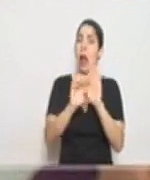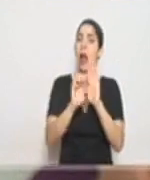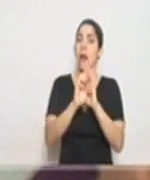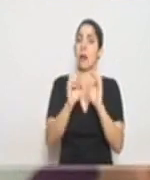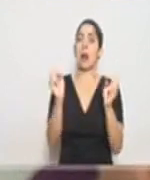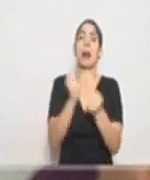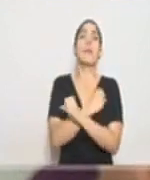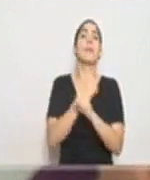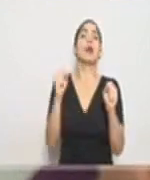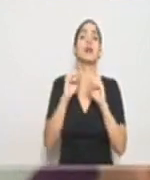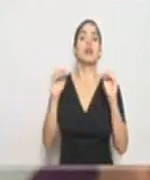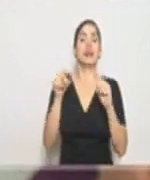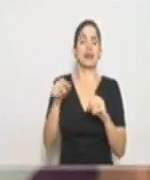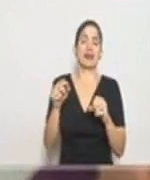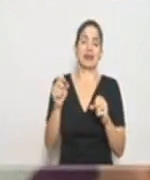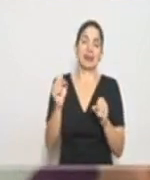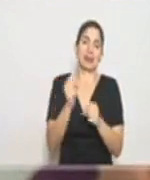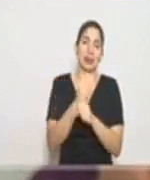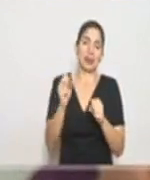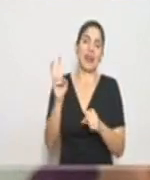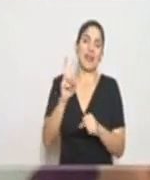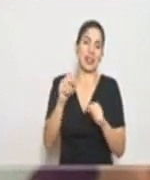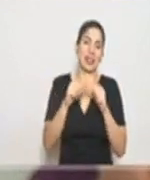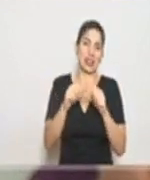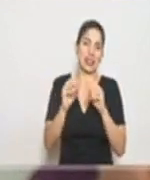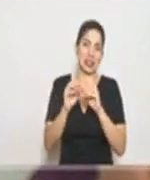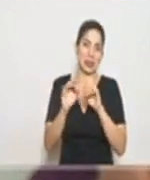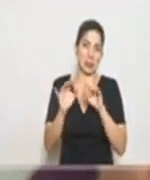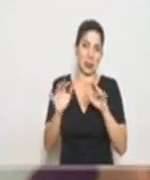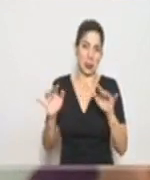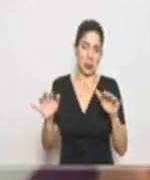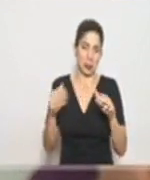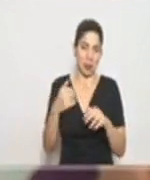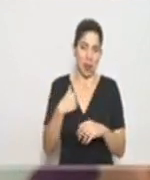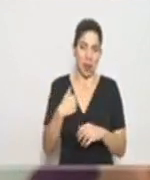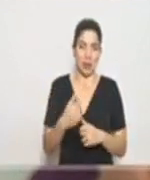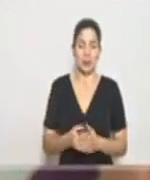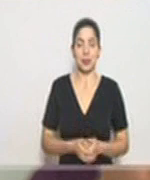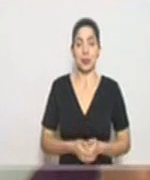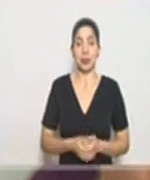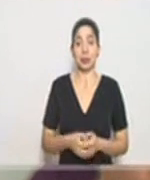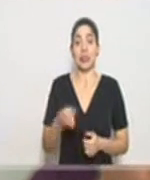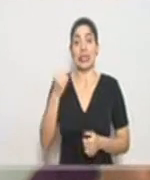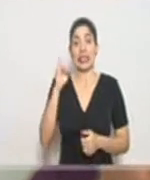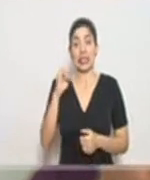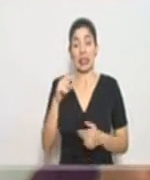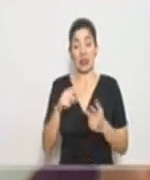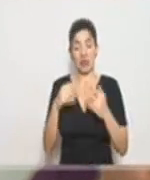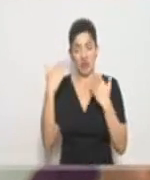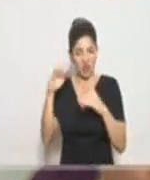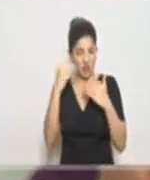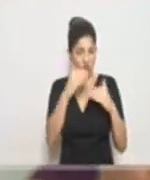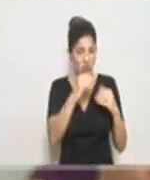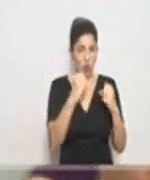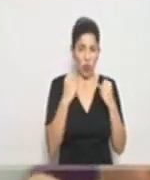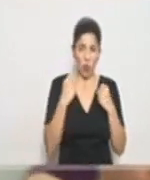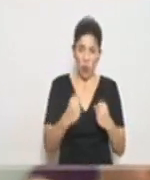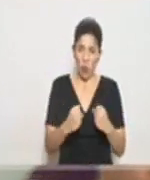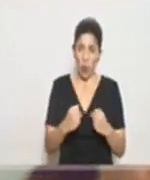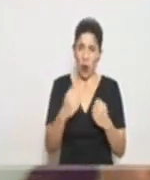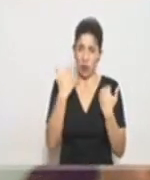imposible, como les digo, eso no existe, el virus se va a seguir transmitiendo y si mantenemos esa restricción absoluta,